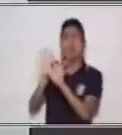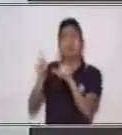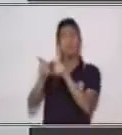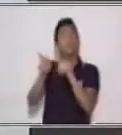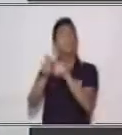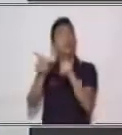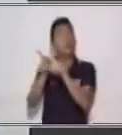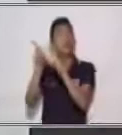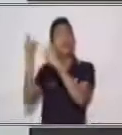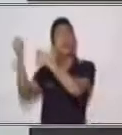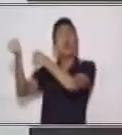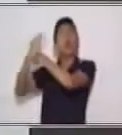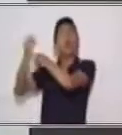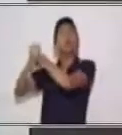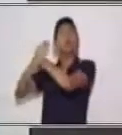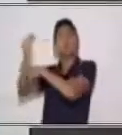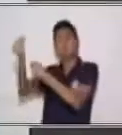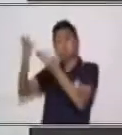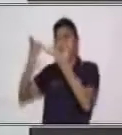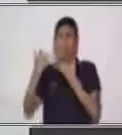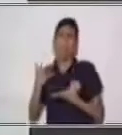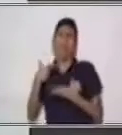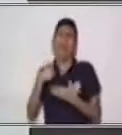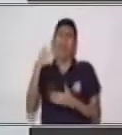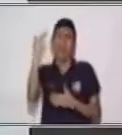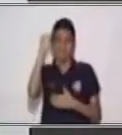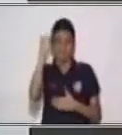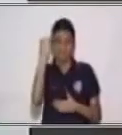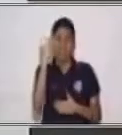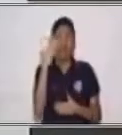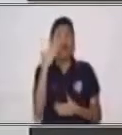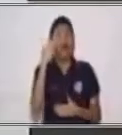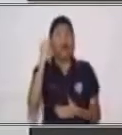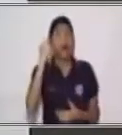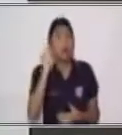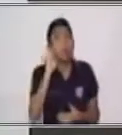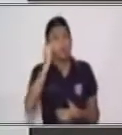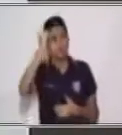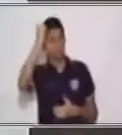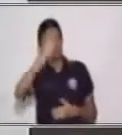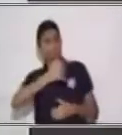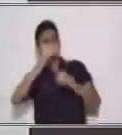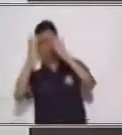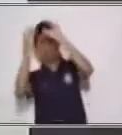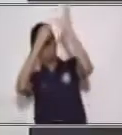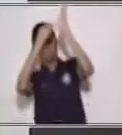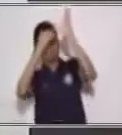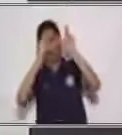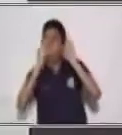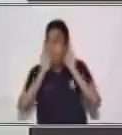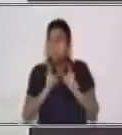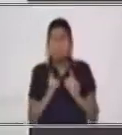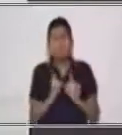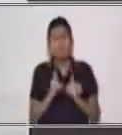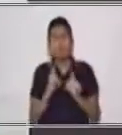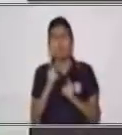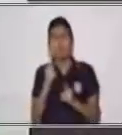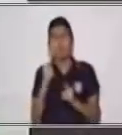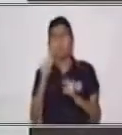hace sentir muy bien. Mi abuelo es muy sabio y siempre sabe qué decir.